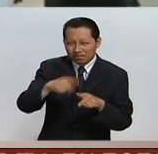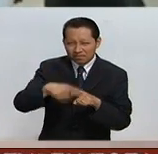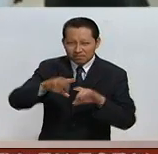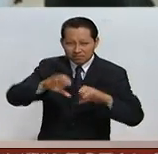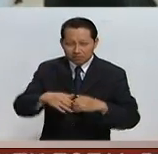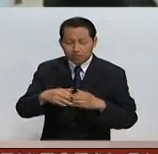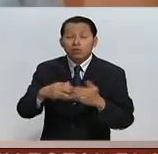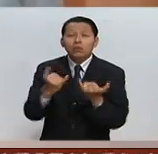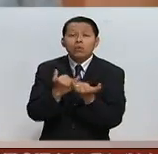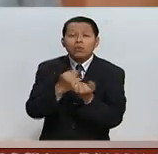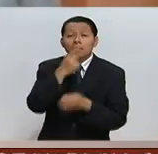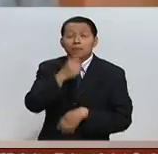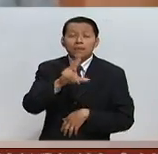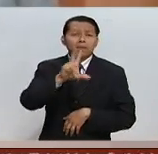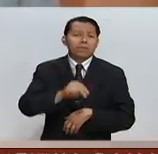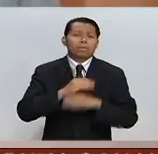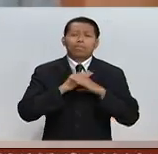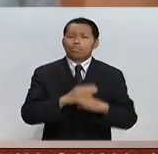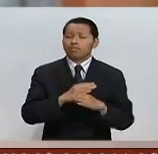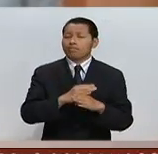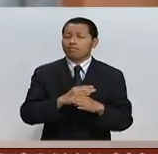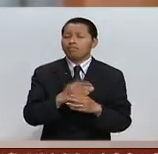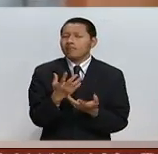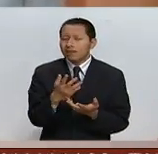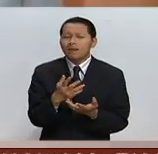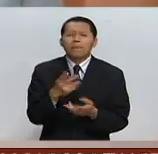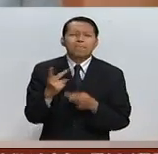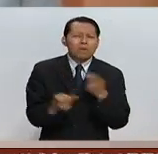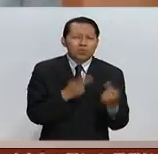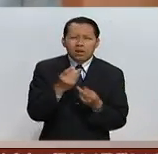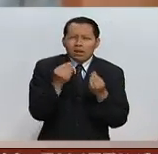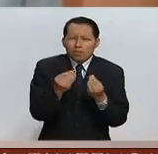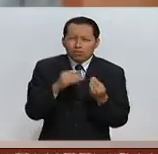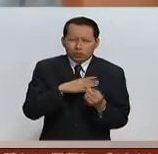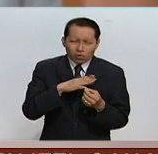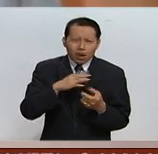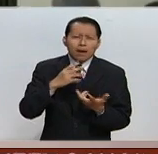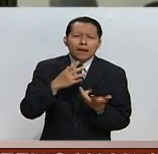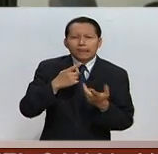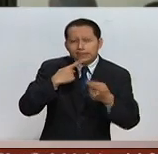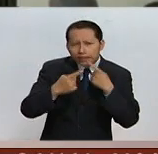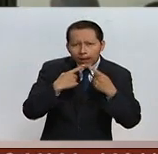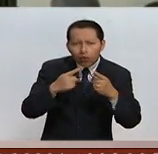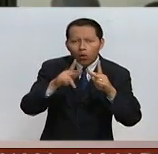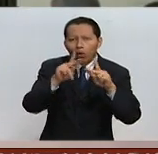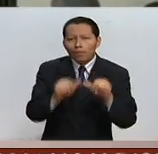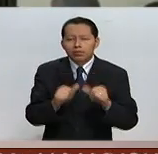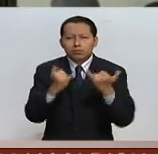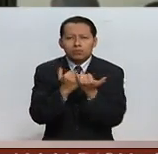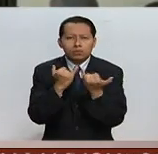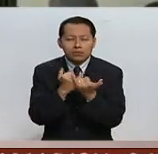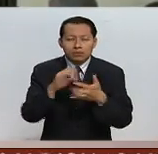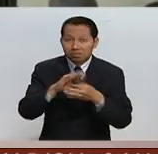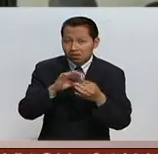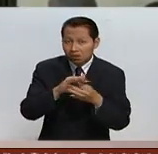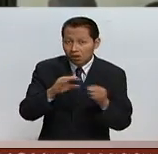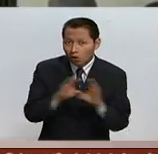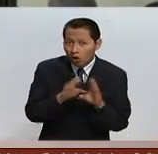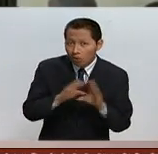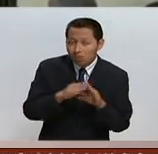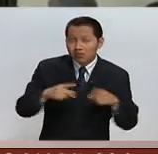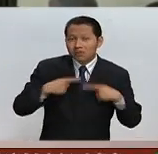no a este proceso, que han cuestionado mucho los diálogos de paz, que dicen que se les está entregando